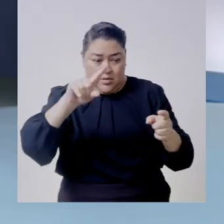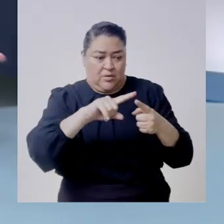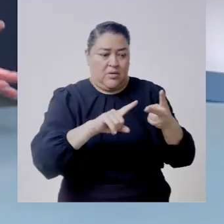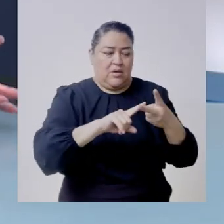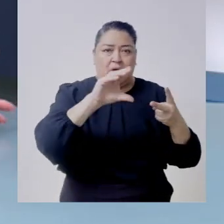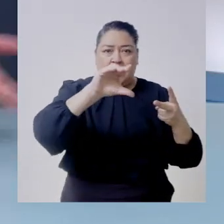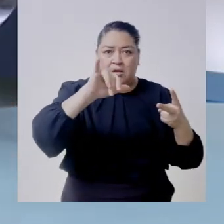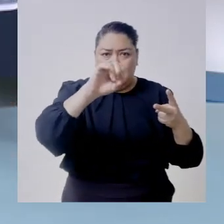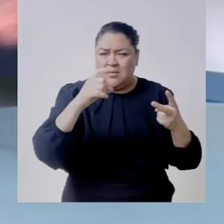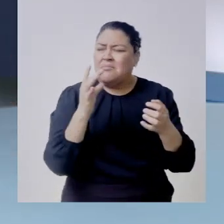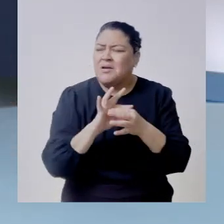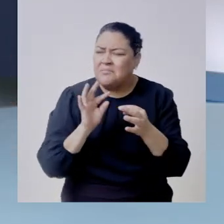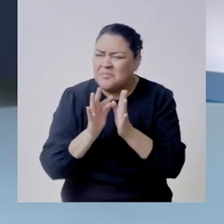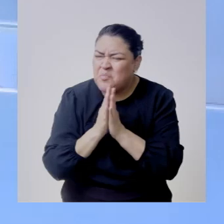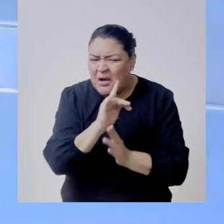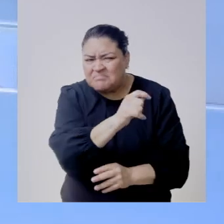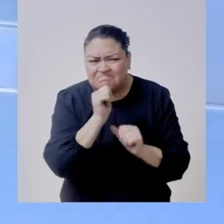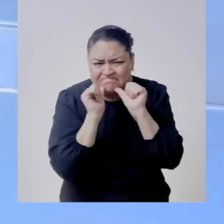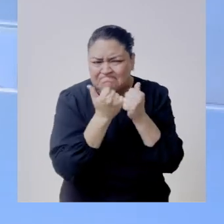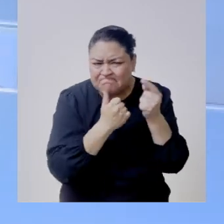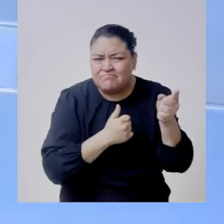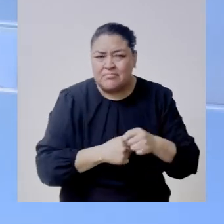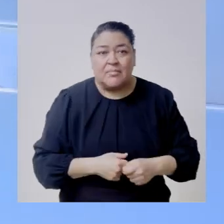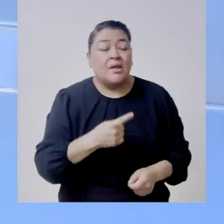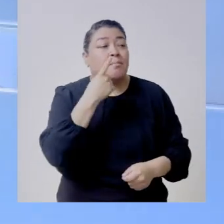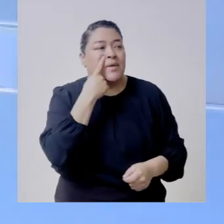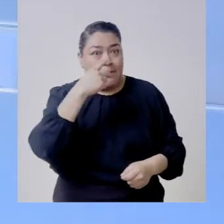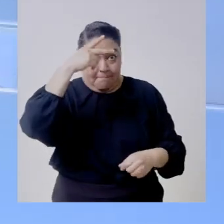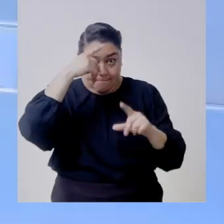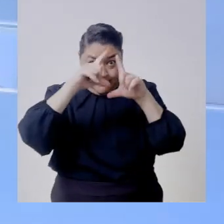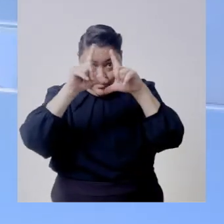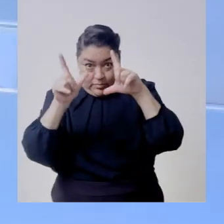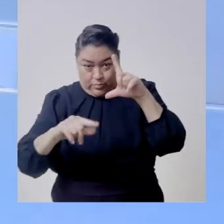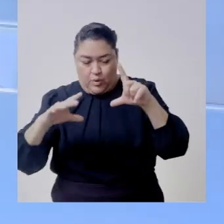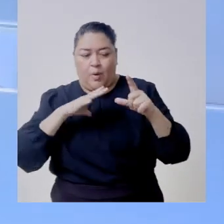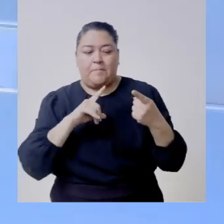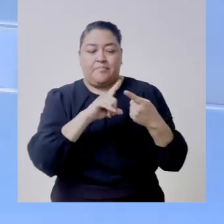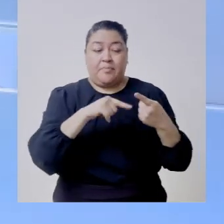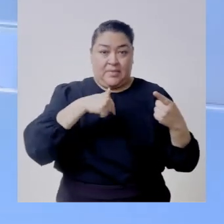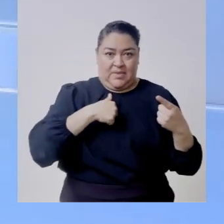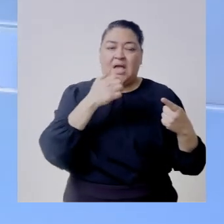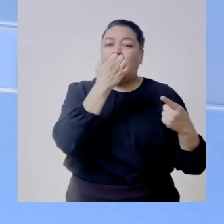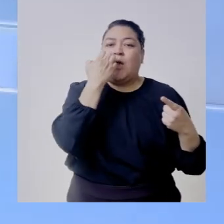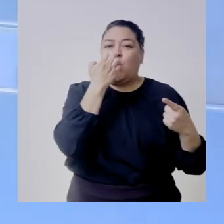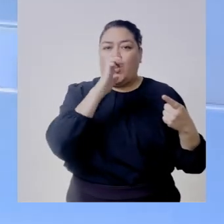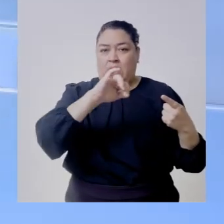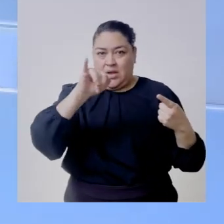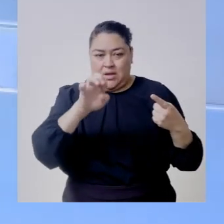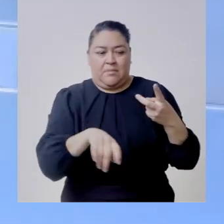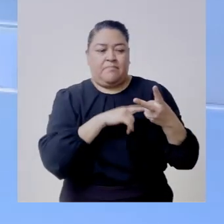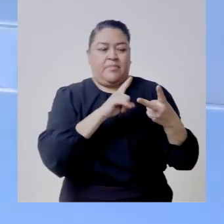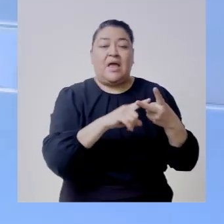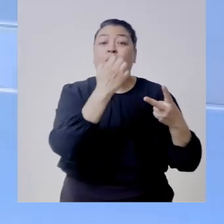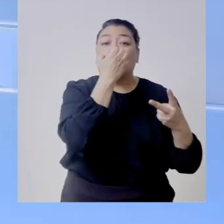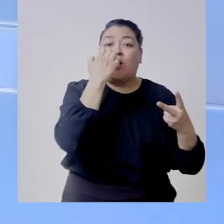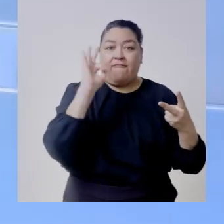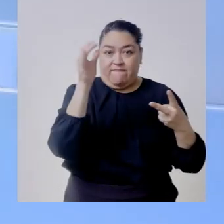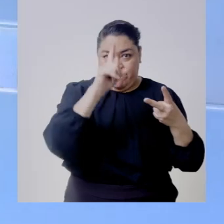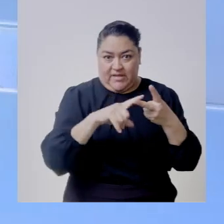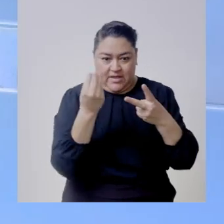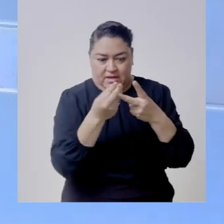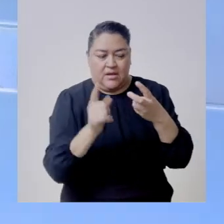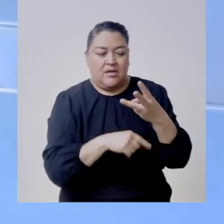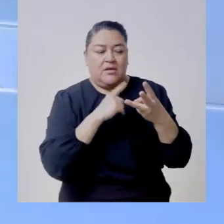del consejo de la judicatura tú me dirás si formamos en méxico estamos la escuela judicial electoral la escuela federal de formación